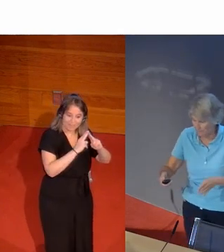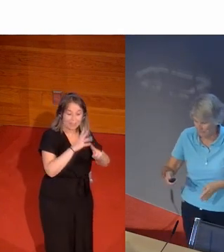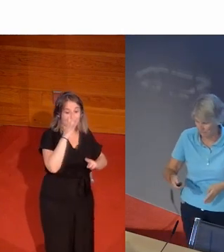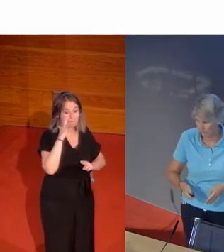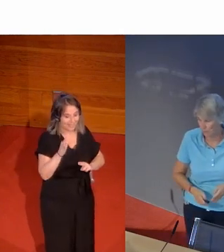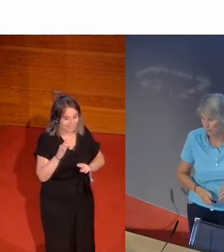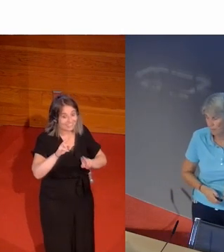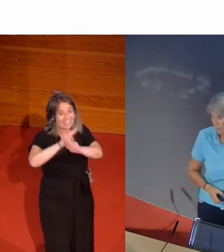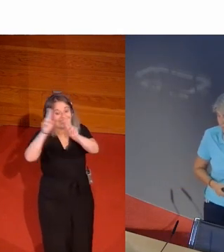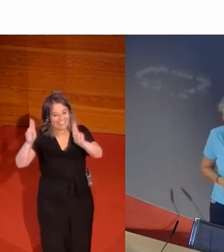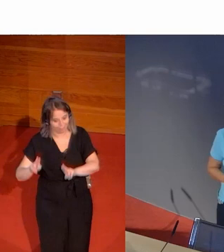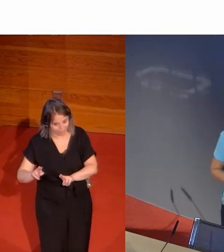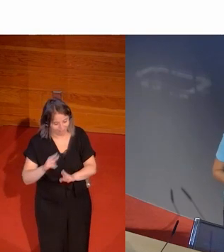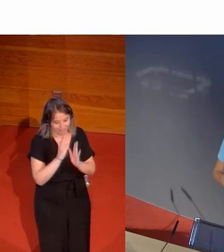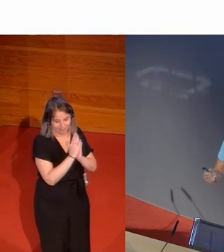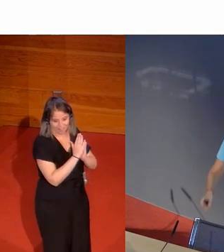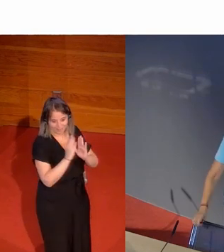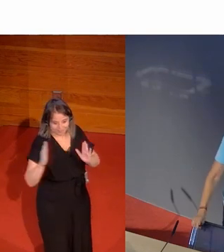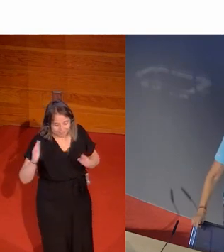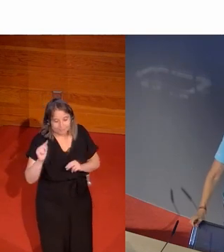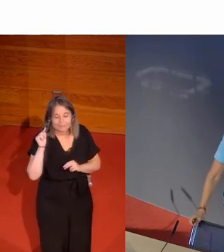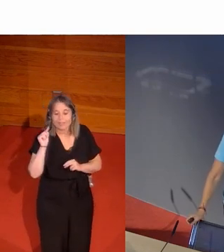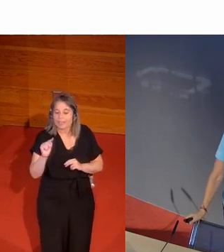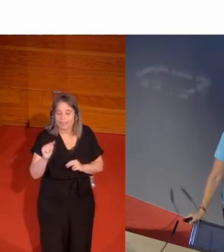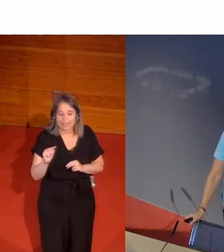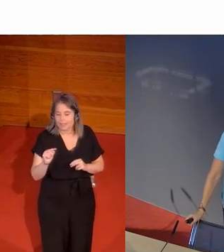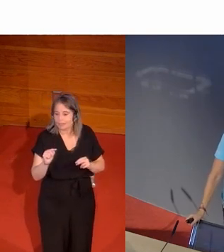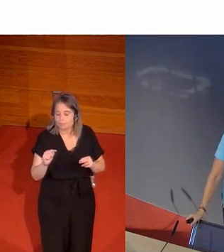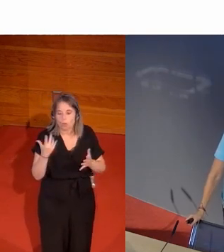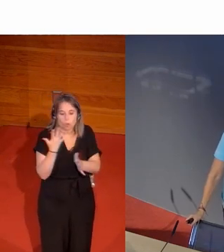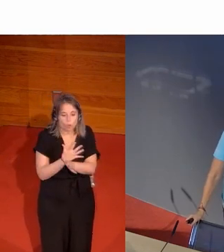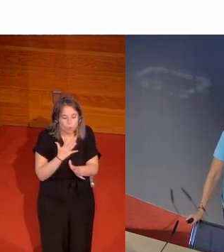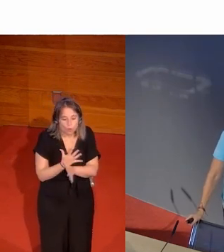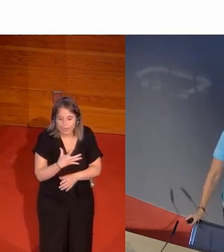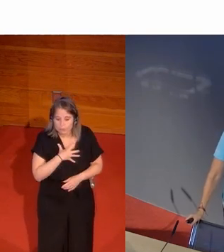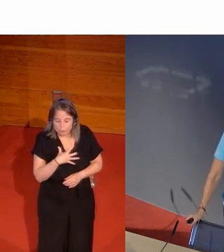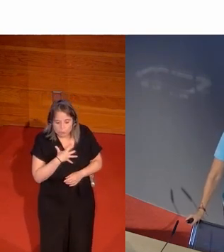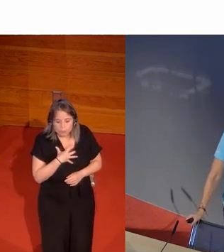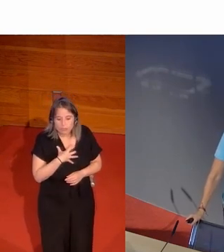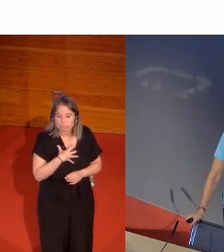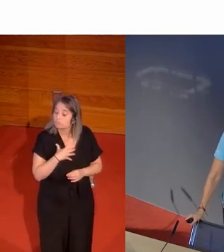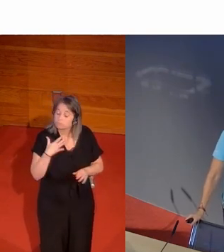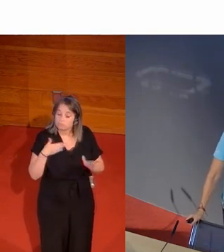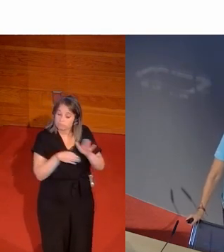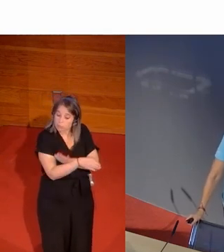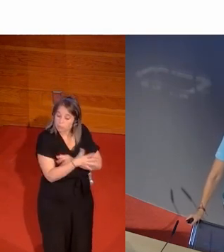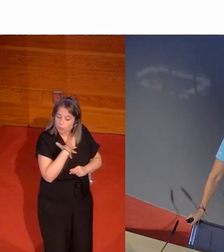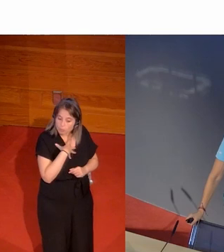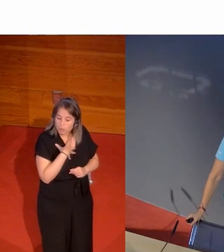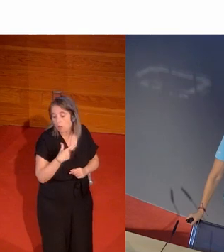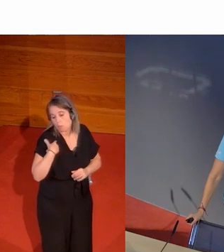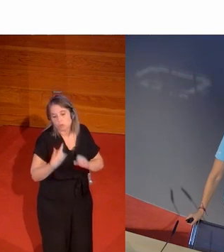Francia a Internacional y ella en vista de que no les permiten jugar y hacer los Juegos Olímpicos dice ¿ah no me permitís?